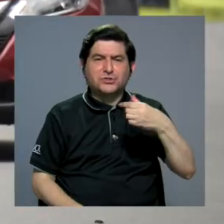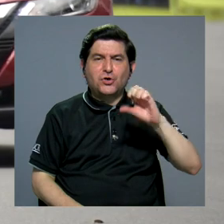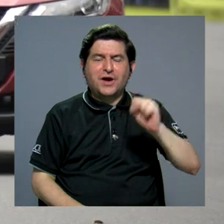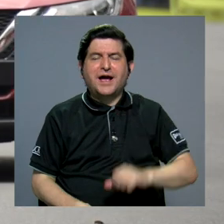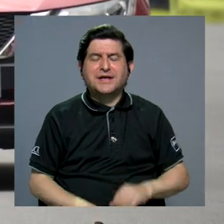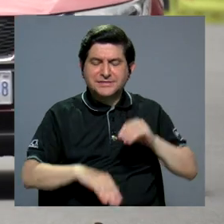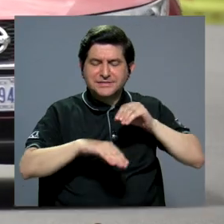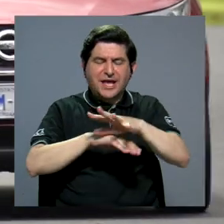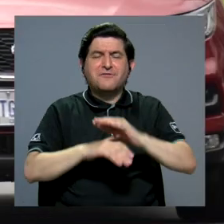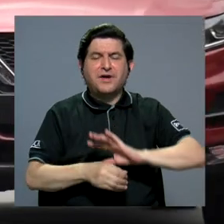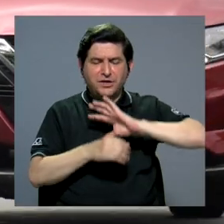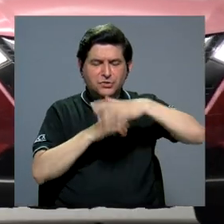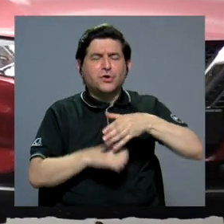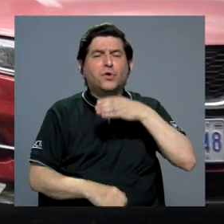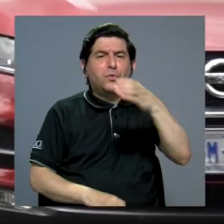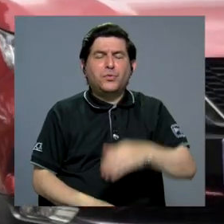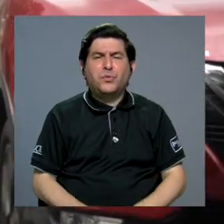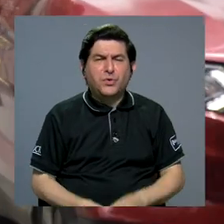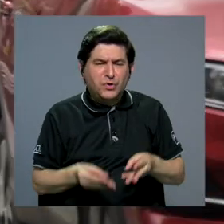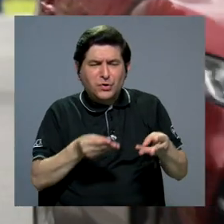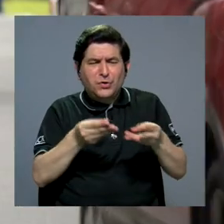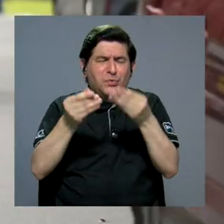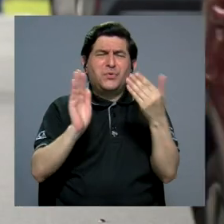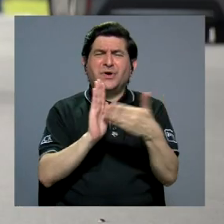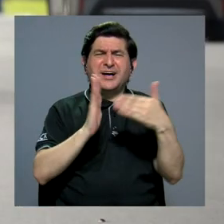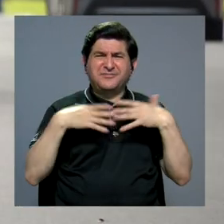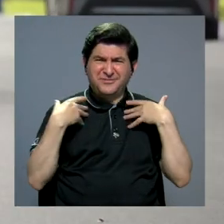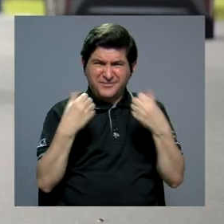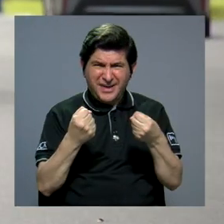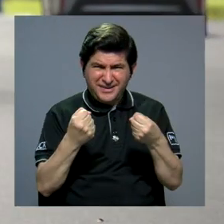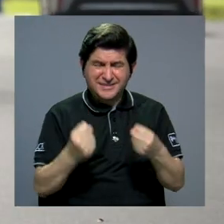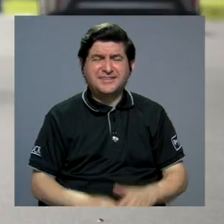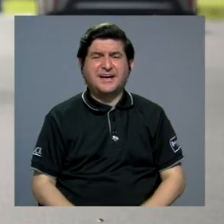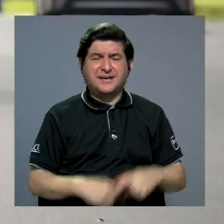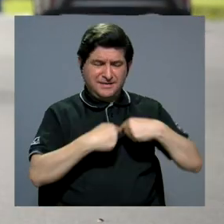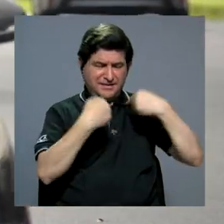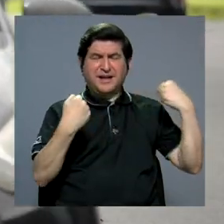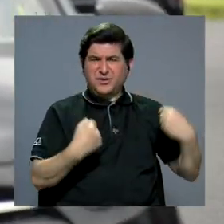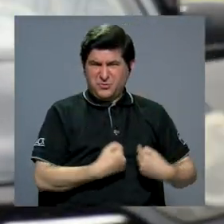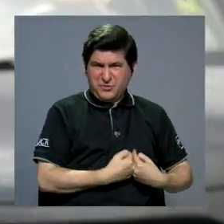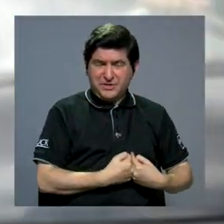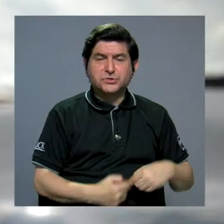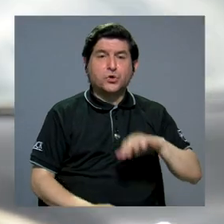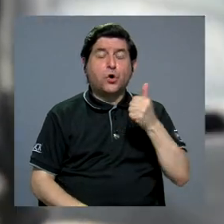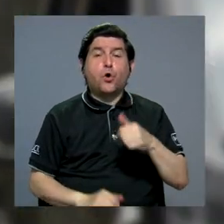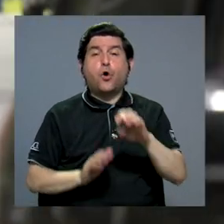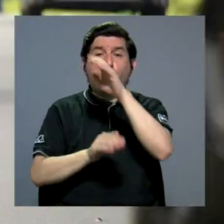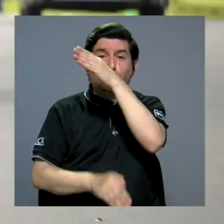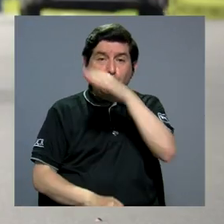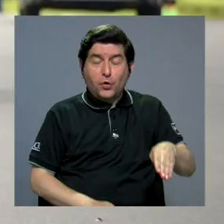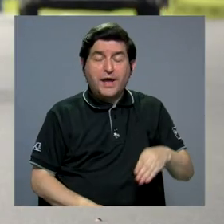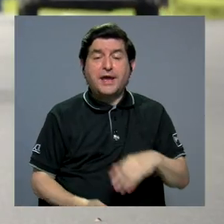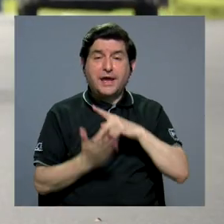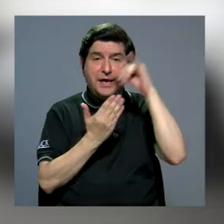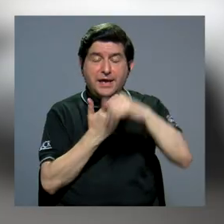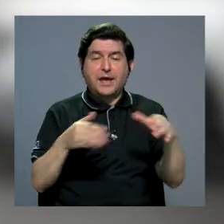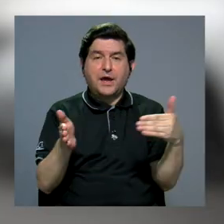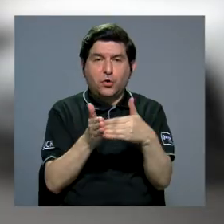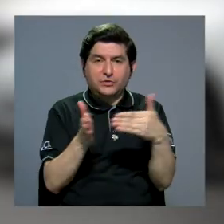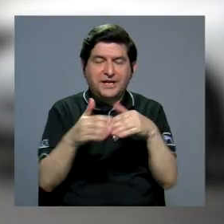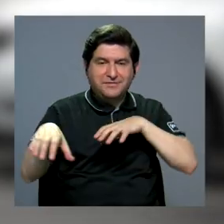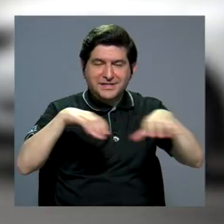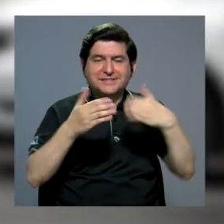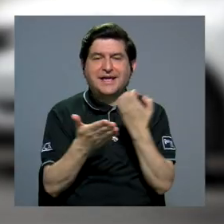invernadero, producción de emisiones que afectan la salud también, para el sistema cardiovascular. Otro de los ejes del proyecto es la reactivación